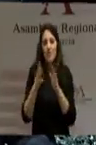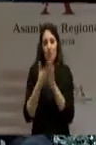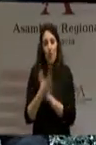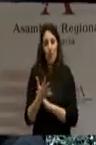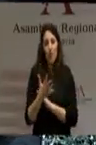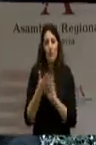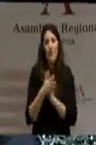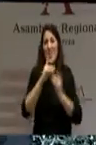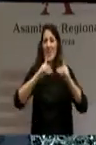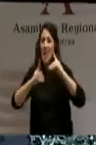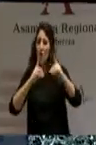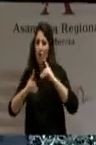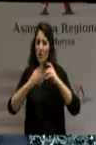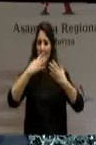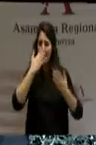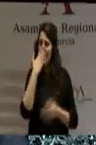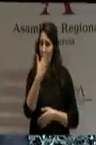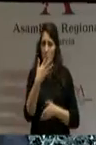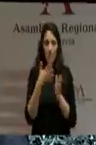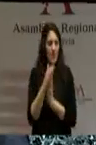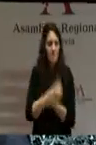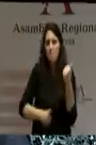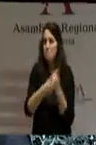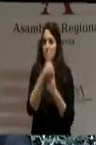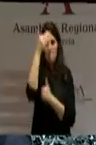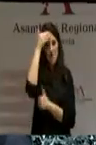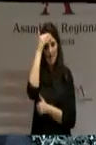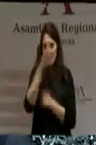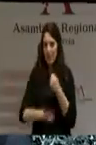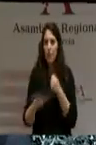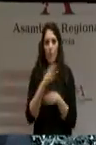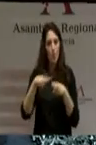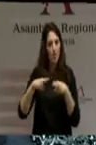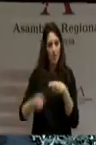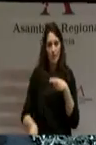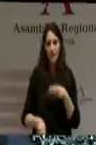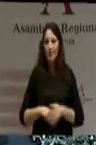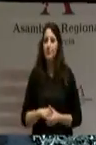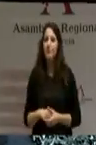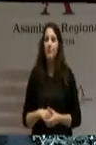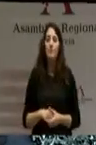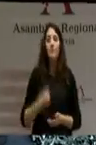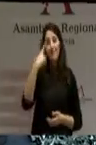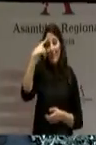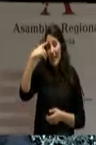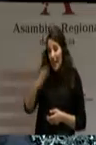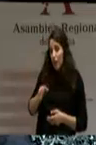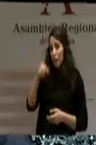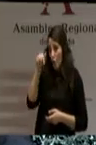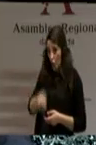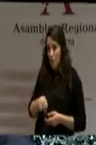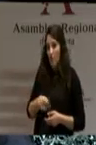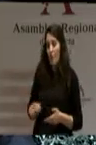sincero en el principio rector de la política. Creo que hoy, una vez más,